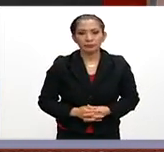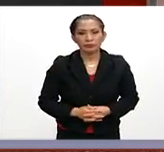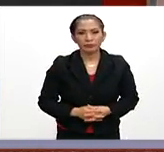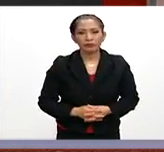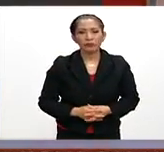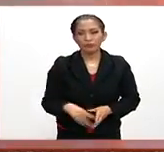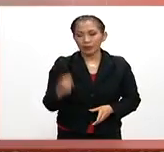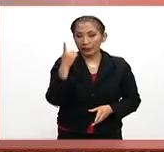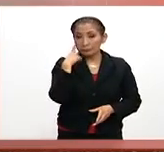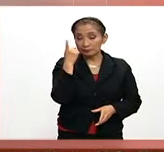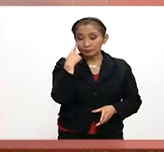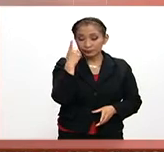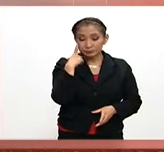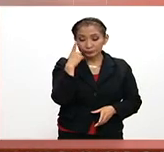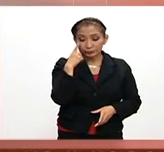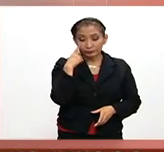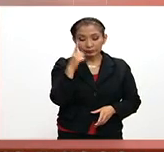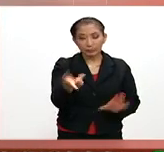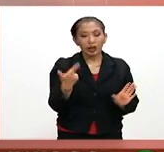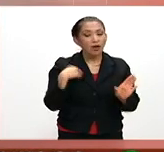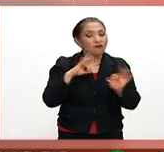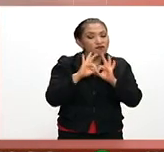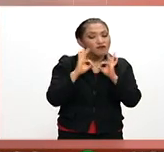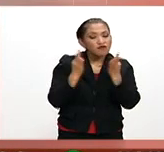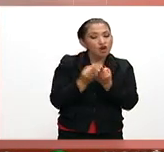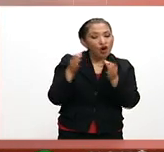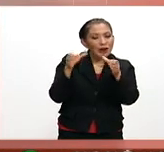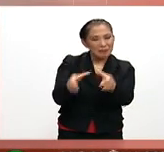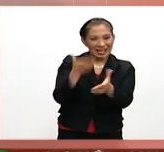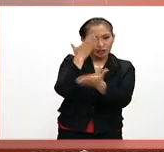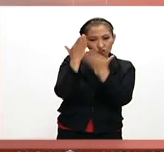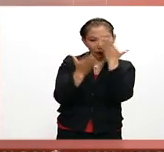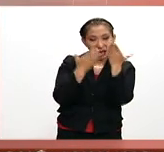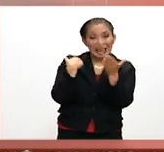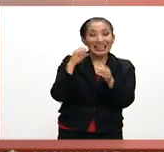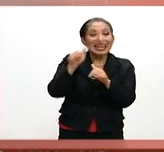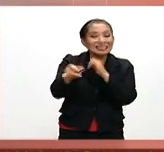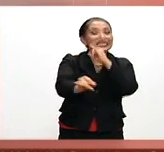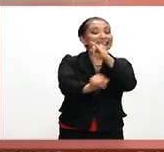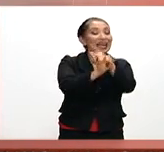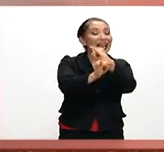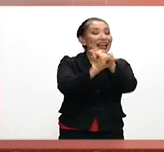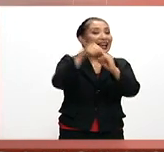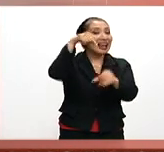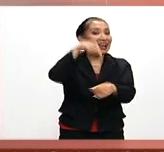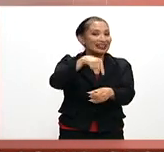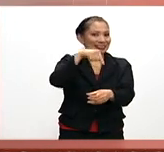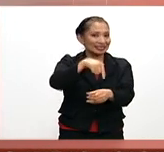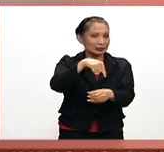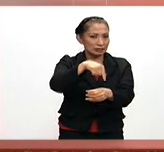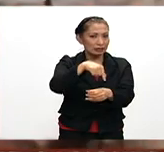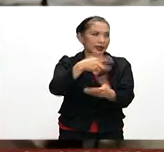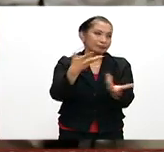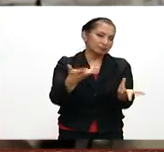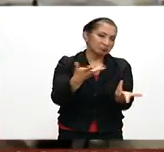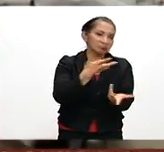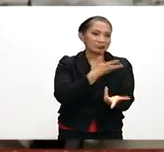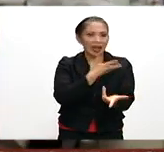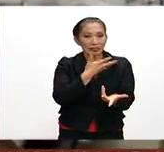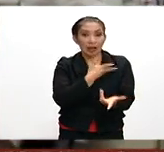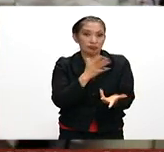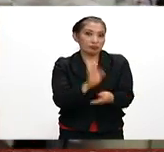Mire, la modalidad es una modalidad en línea, que esto tiene pues una